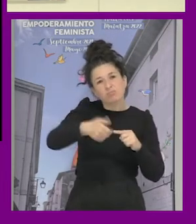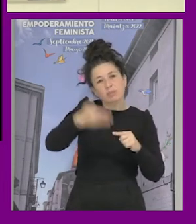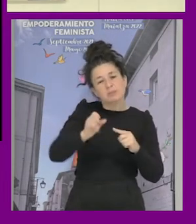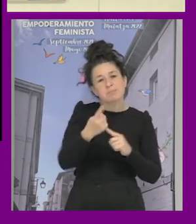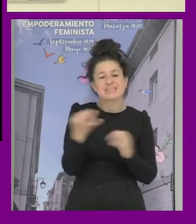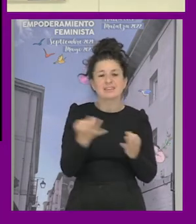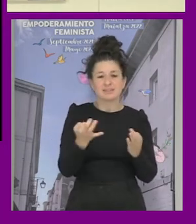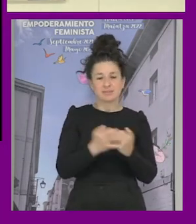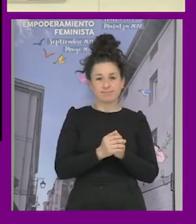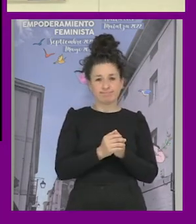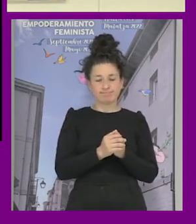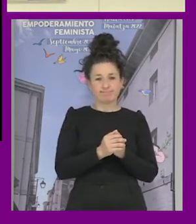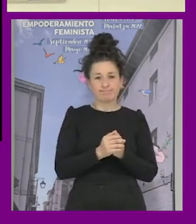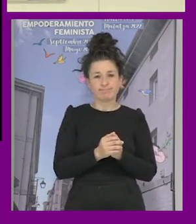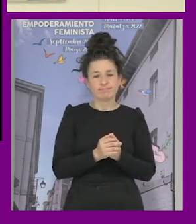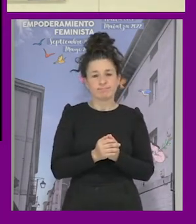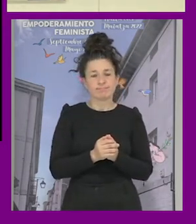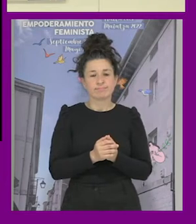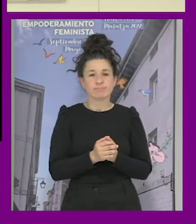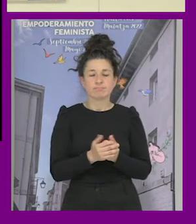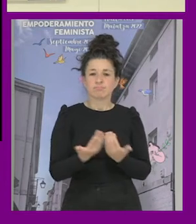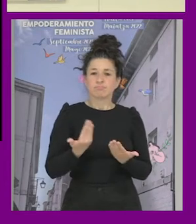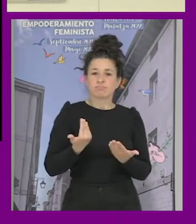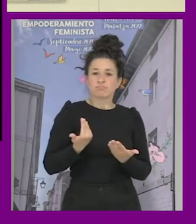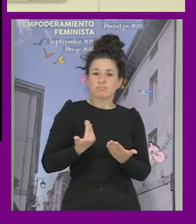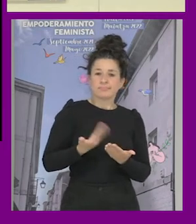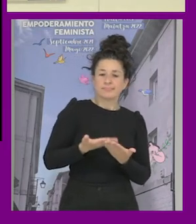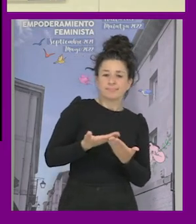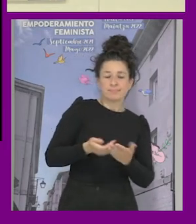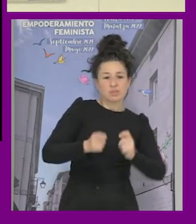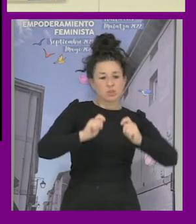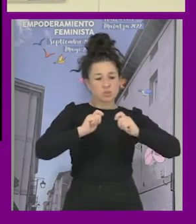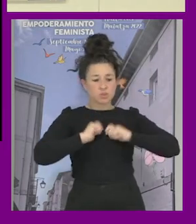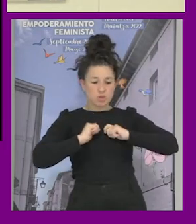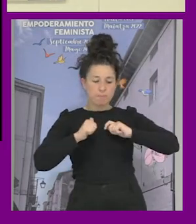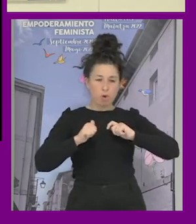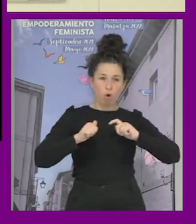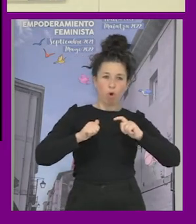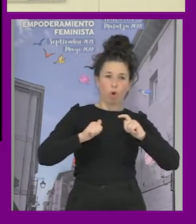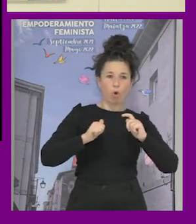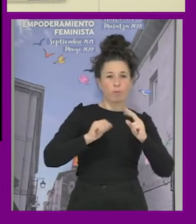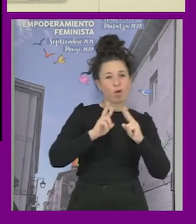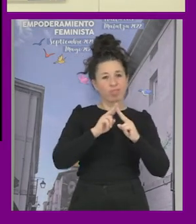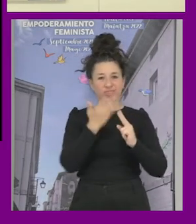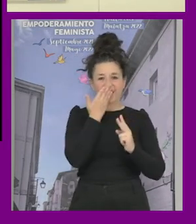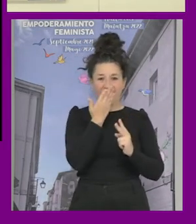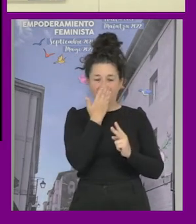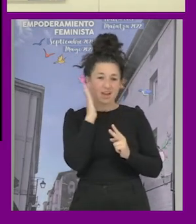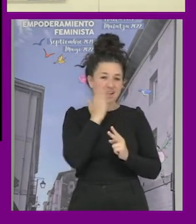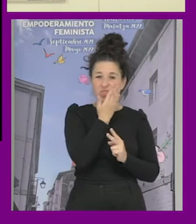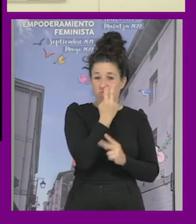es que a nos muestra esos claroscuros de la extensión territorial de estas políticas no por un lado